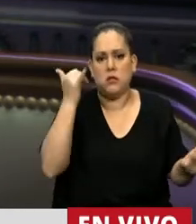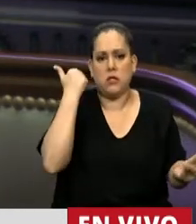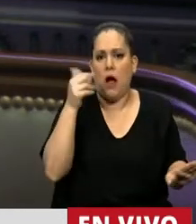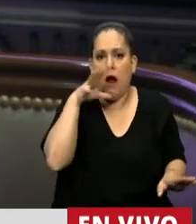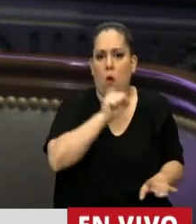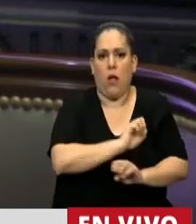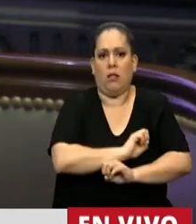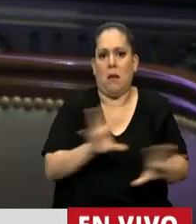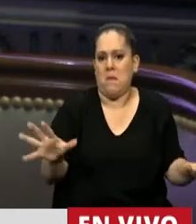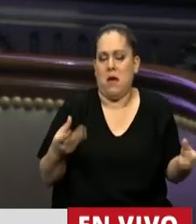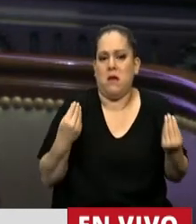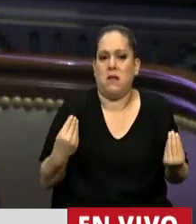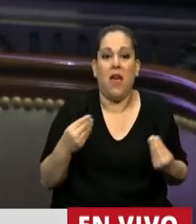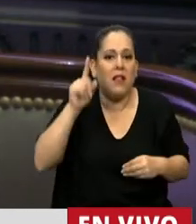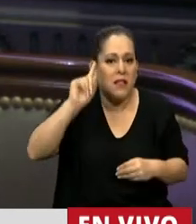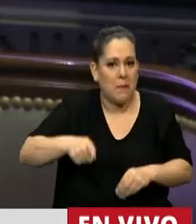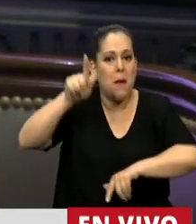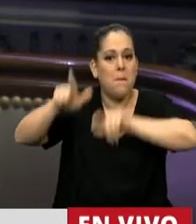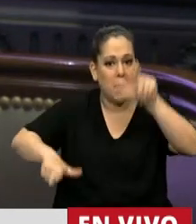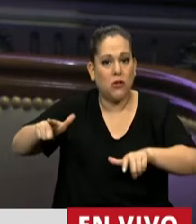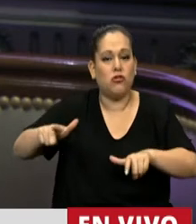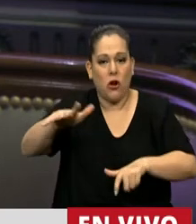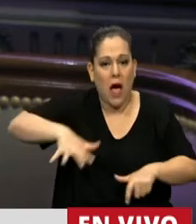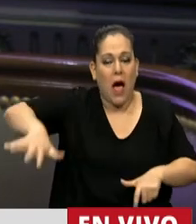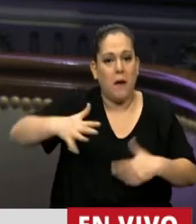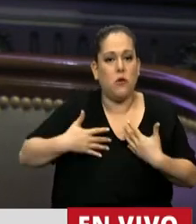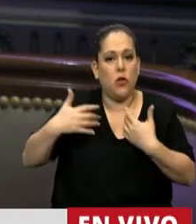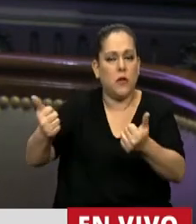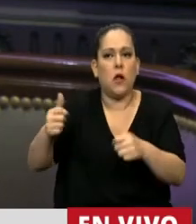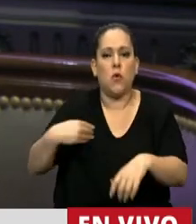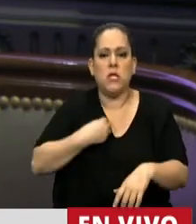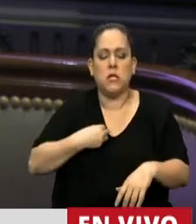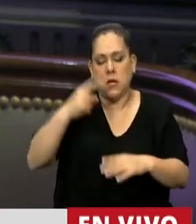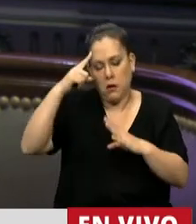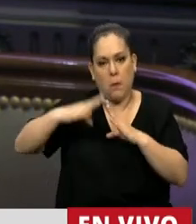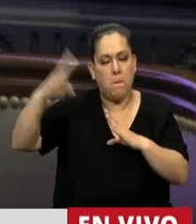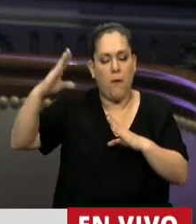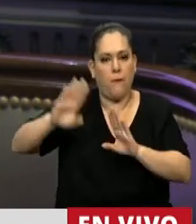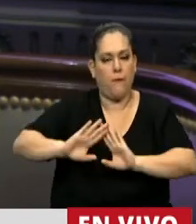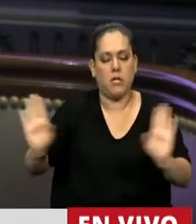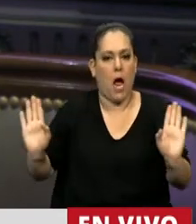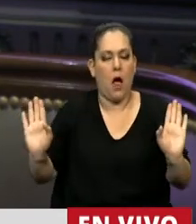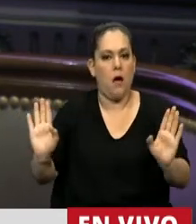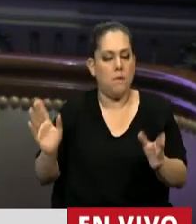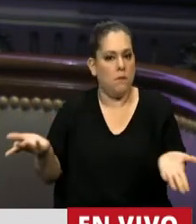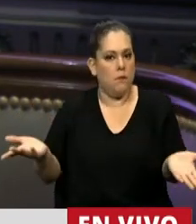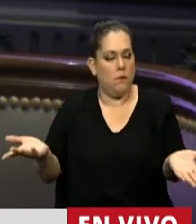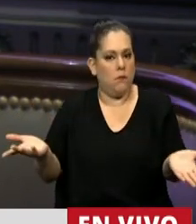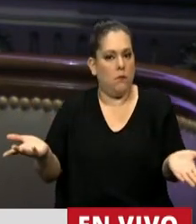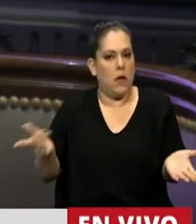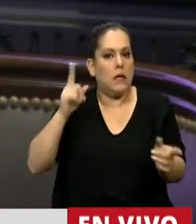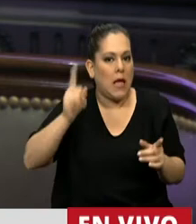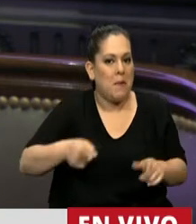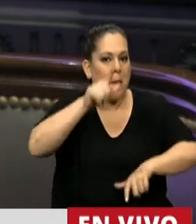sobre todo aquellos personal de salud que se siente colapsado. No solamente eso, las fuerzas de